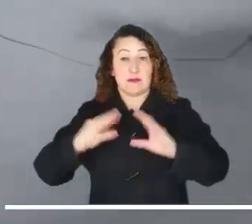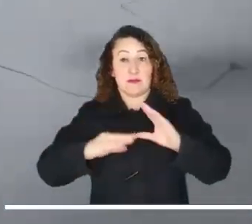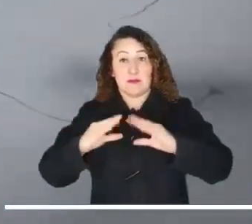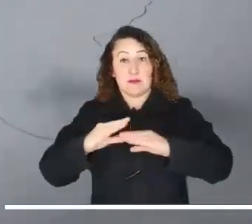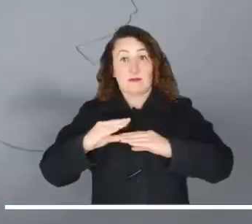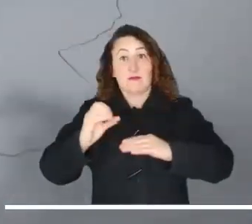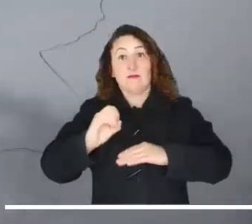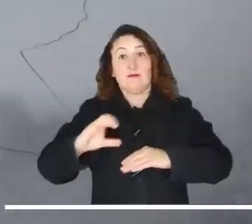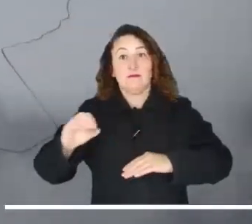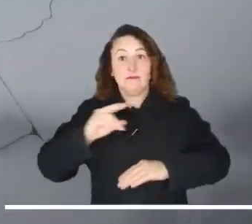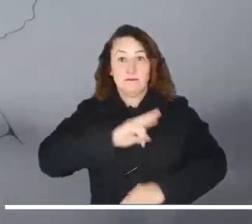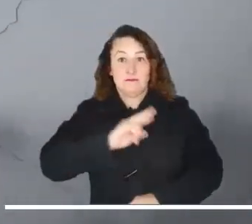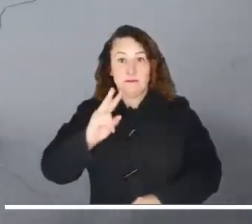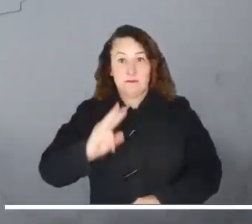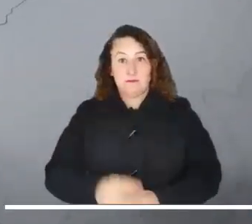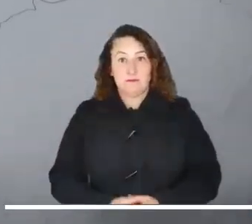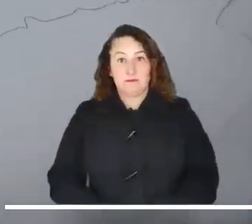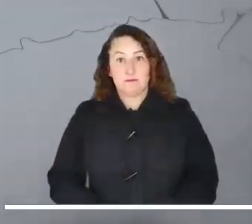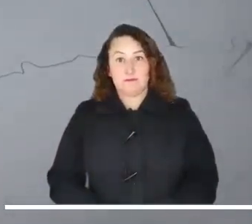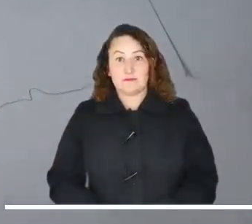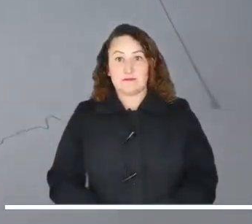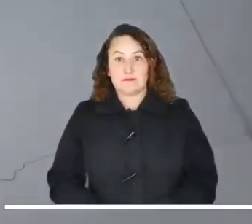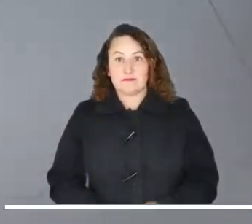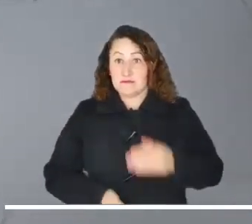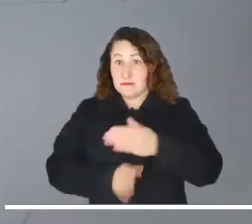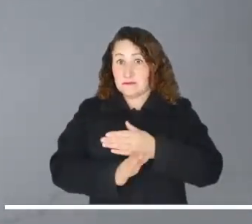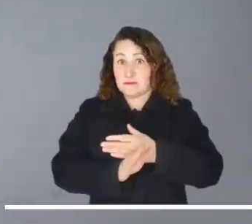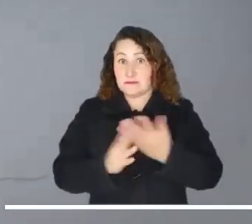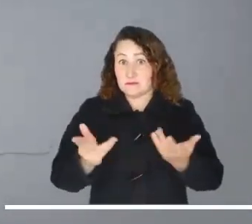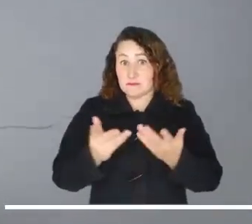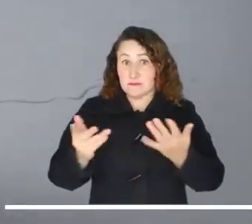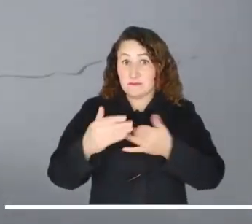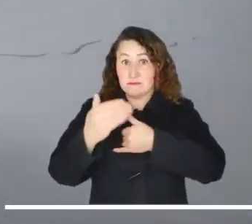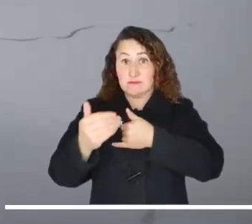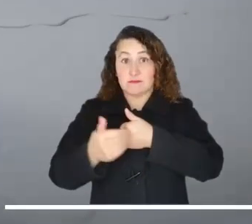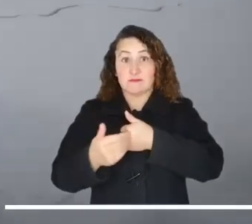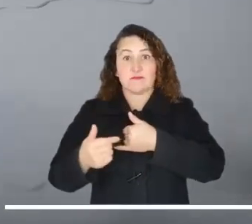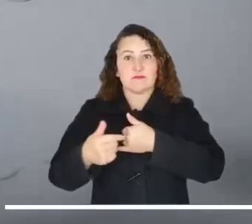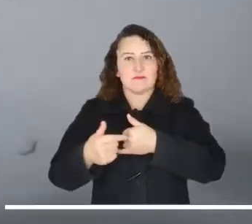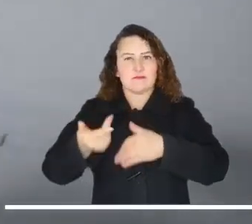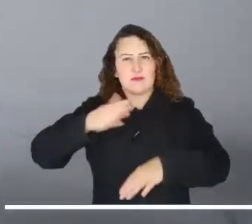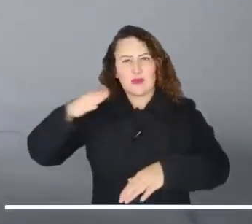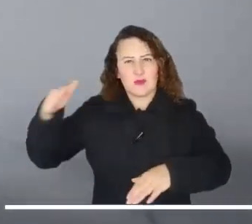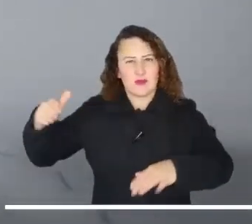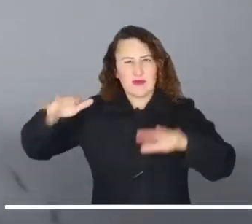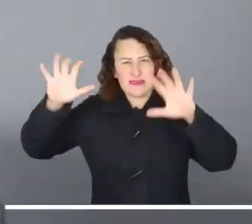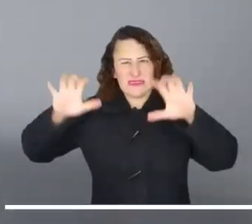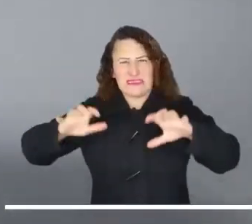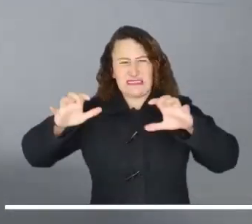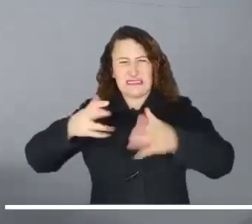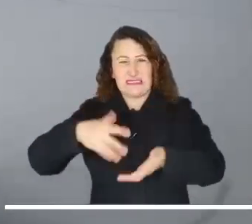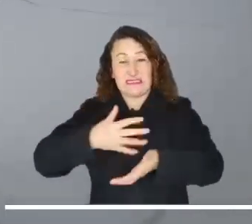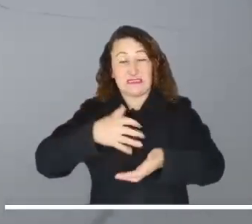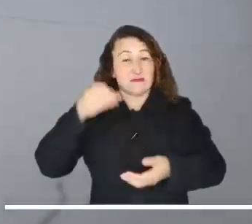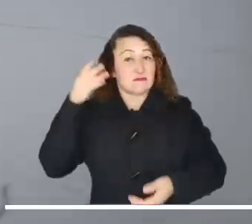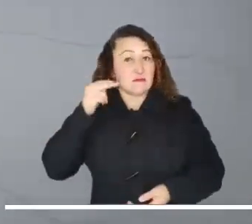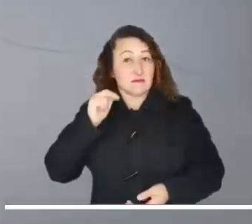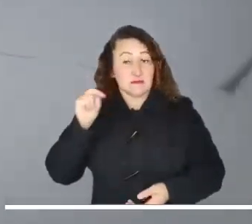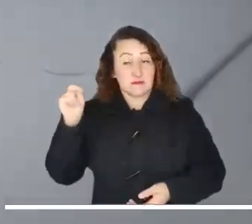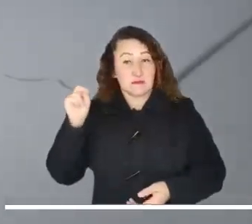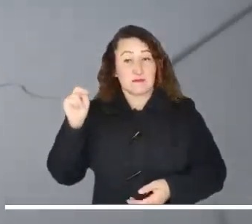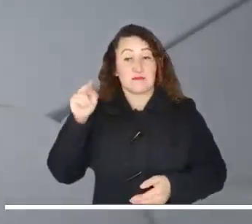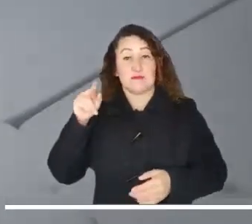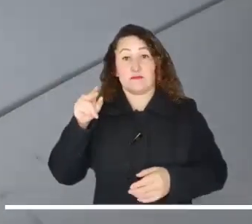y occidente de Cauca y occidente de Valle del Cauca. Seguimos con el centro del país, que promete lluvias en Antioquia,